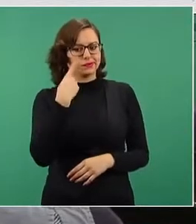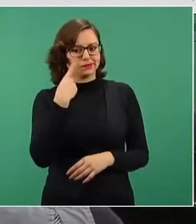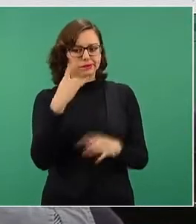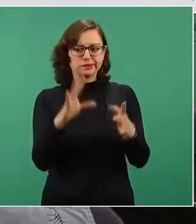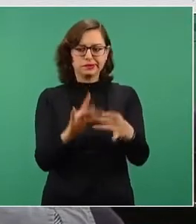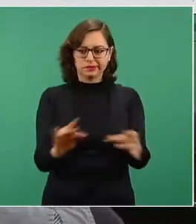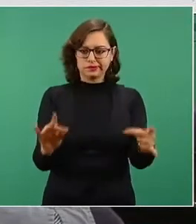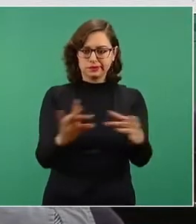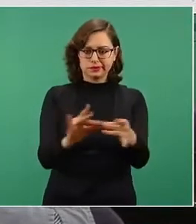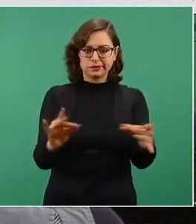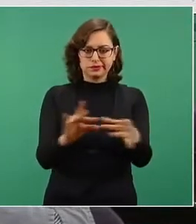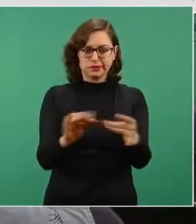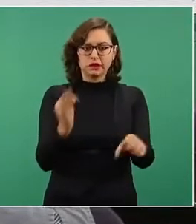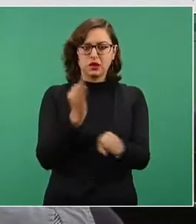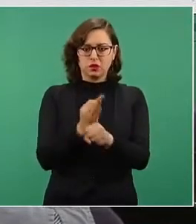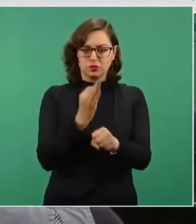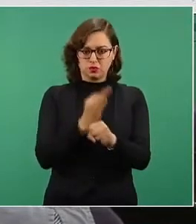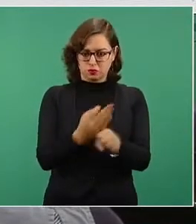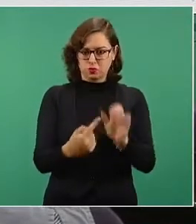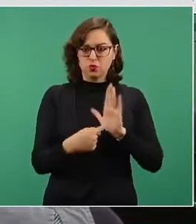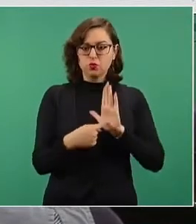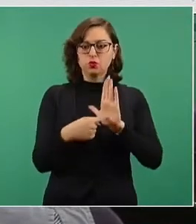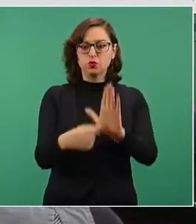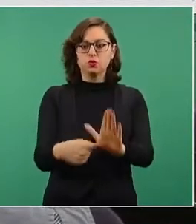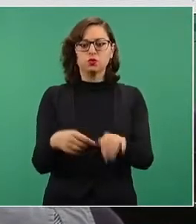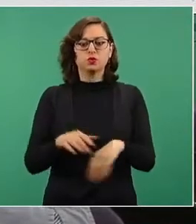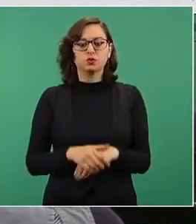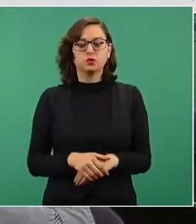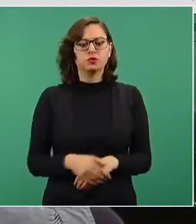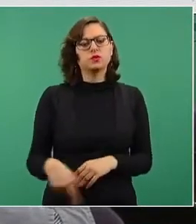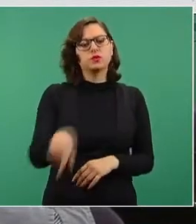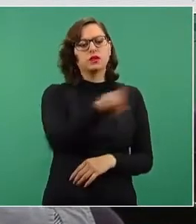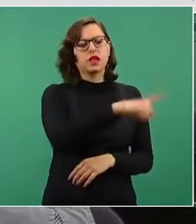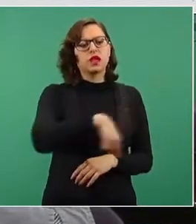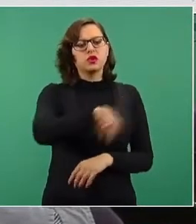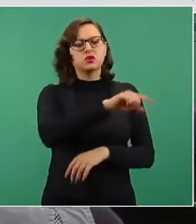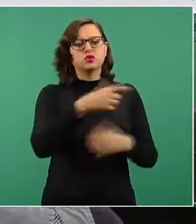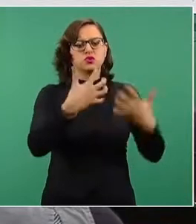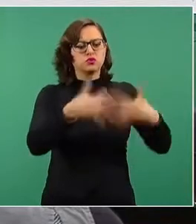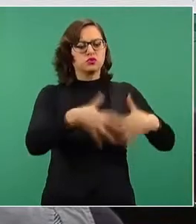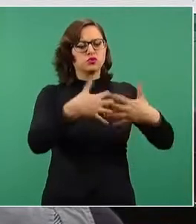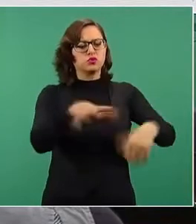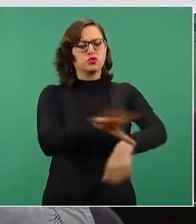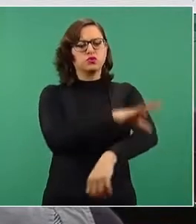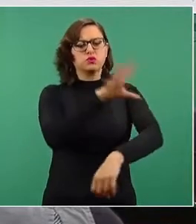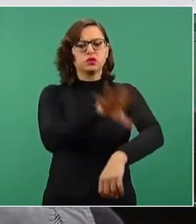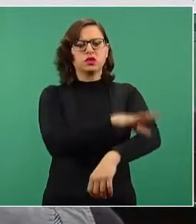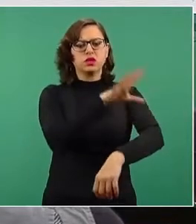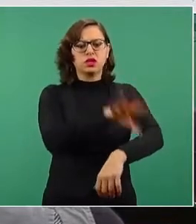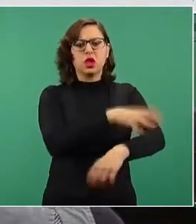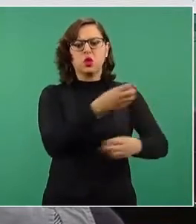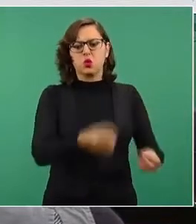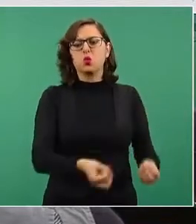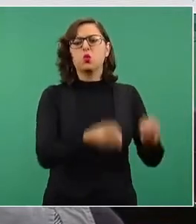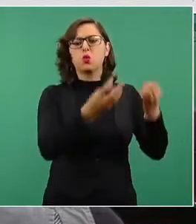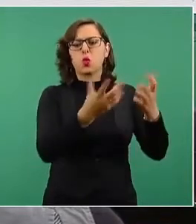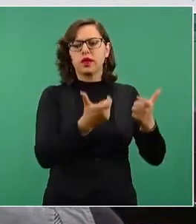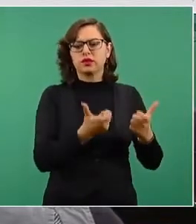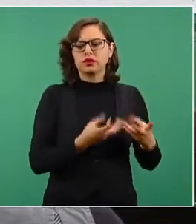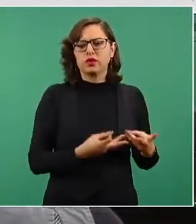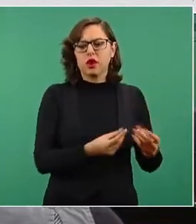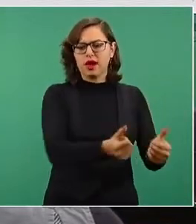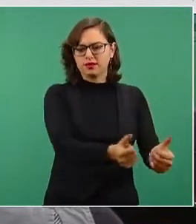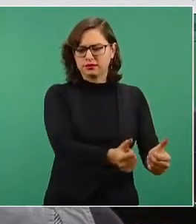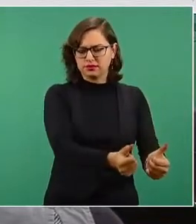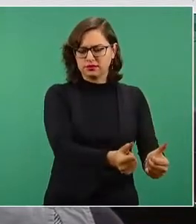porque el dato que vamos a dar es realmente cuánto les cuesta generar la electricidad, pero vamos a dar primero el del